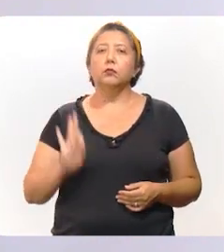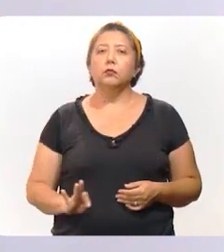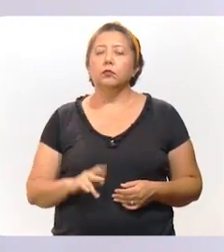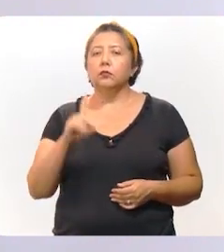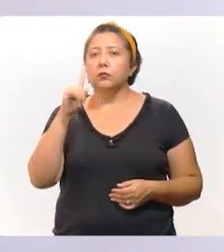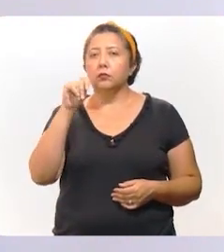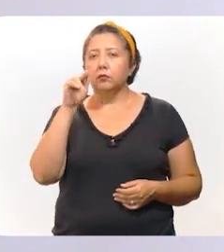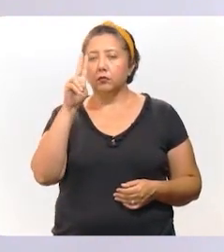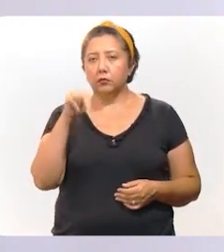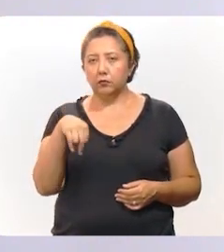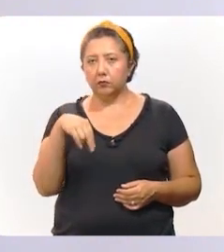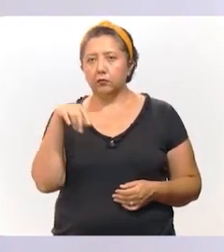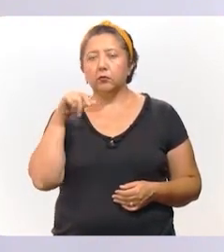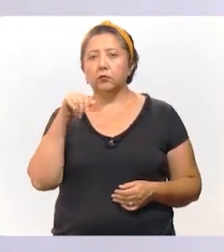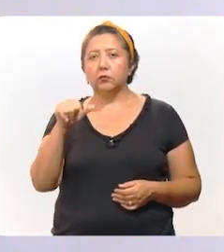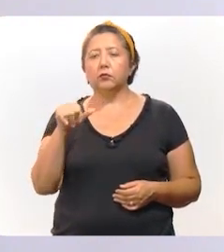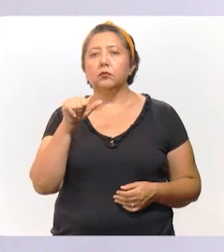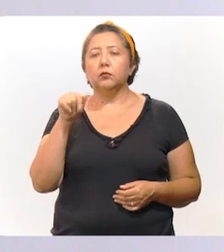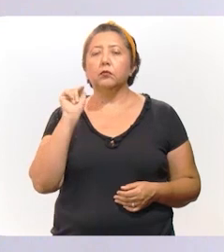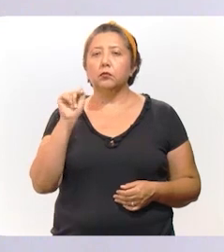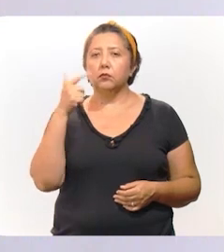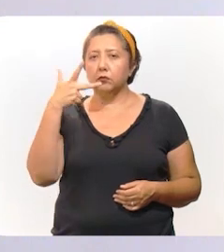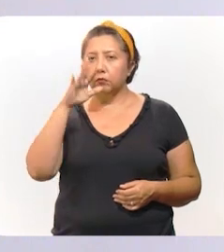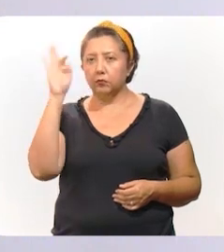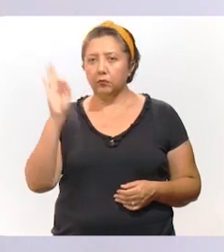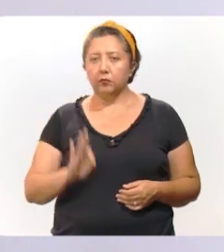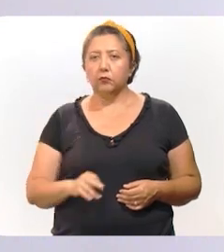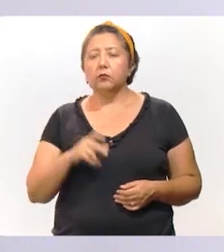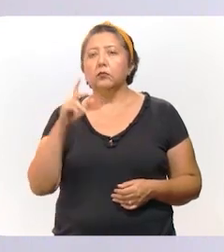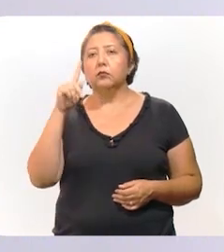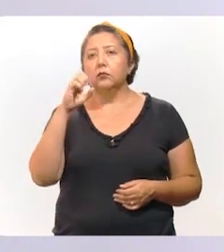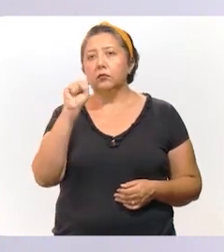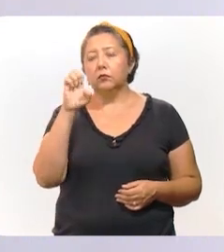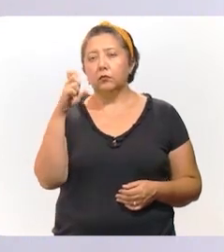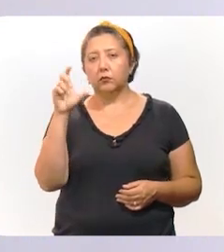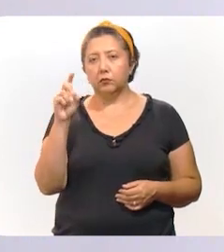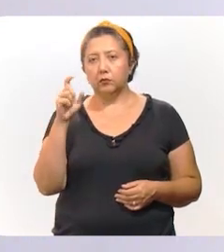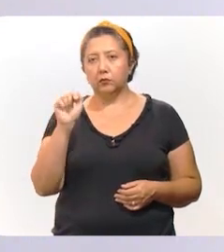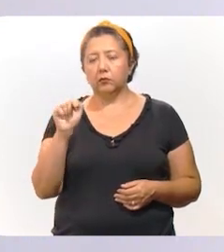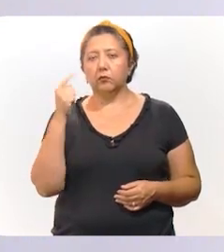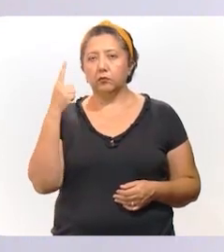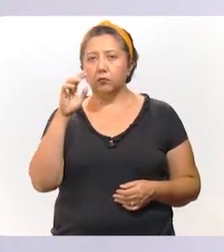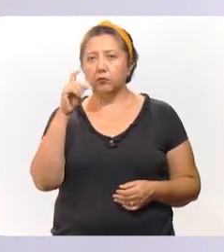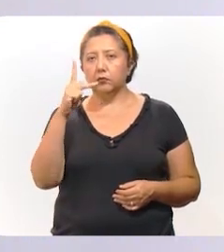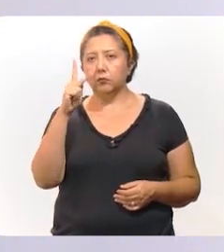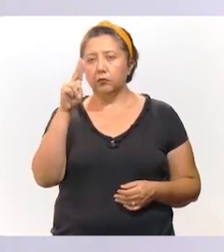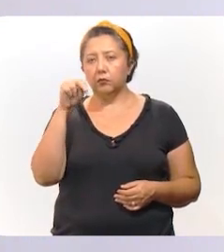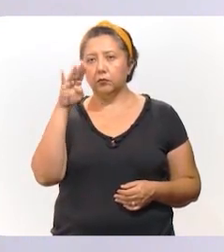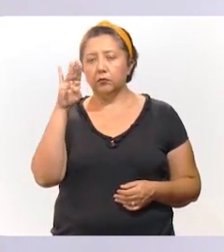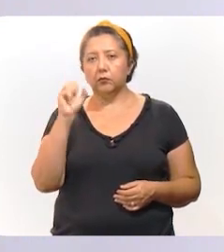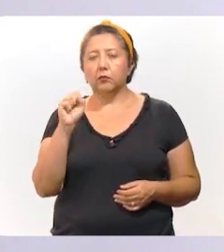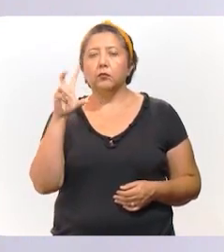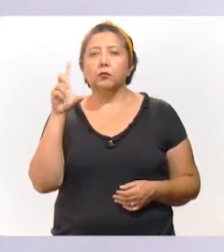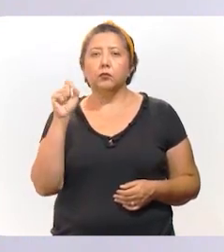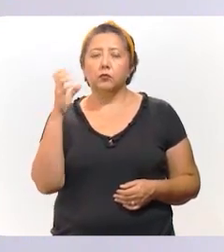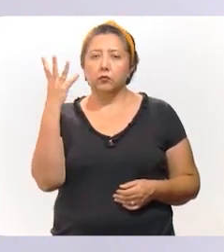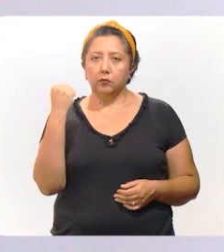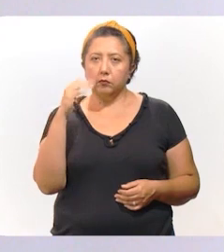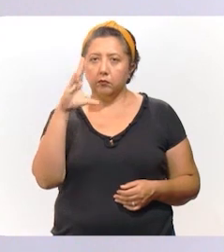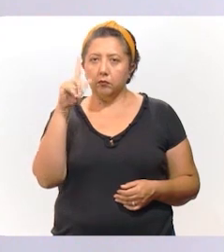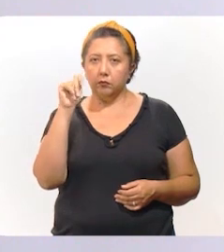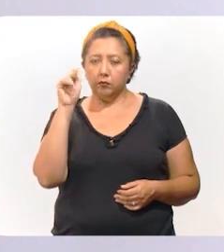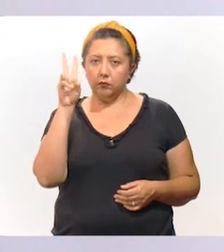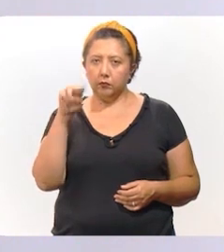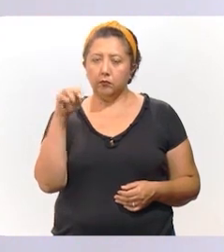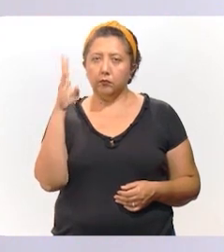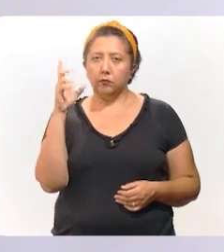Tzitzantún 16.8%, Seye 30.1%, Panabá 29%, Celestún